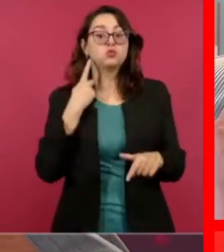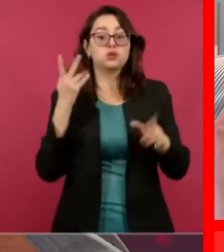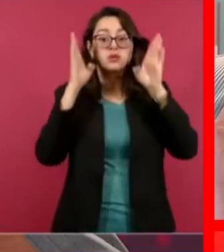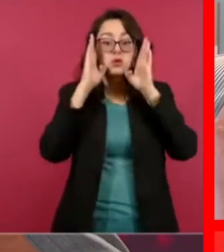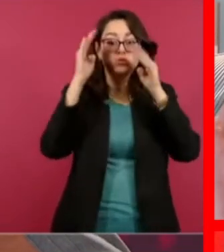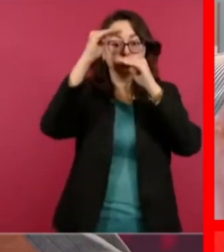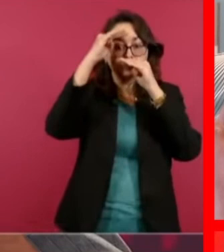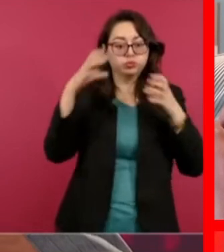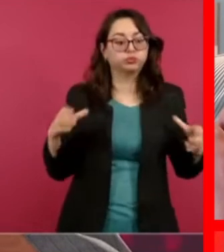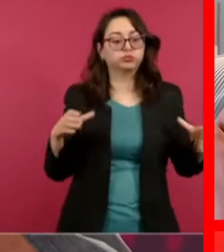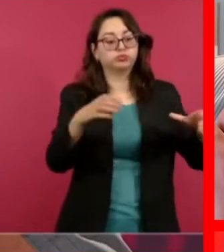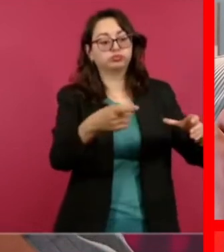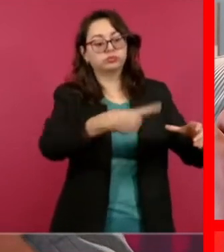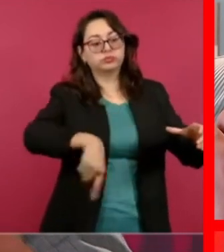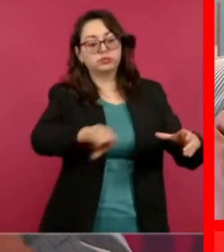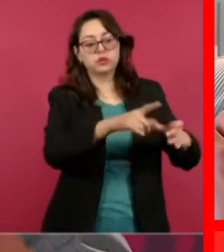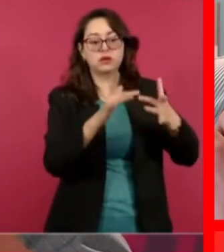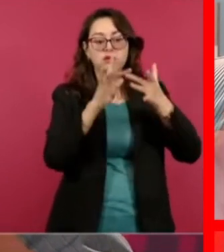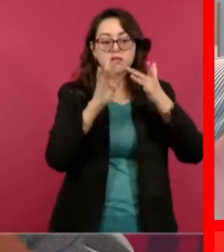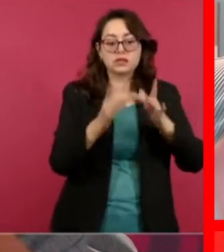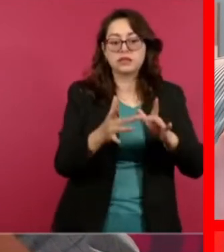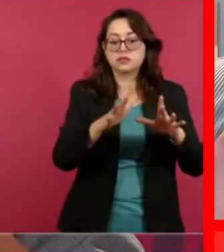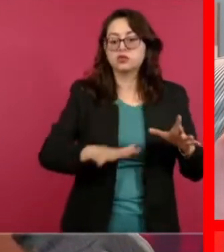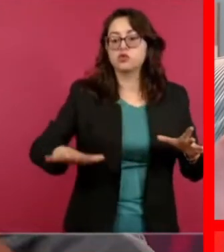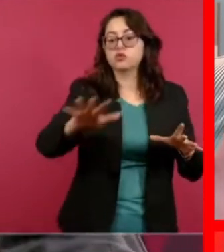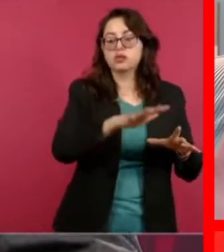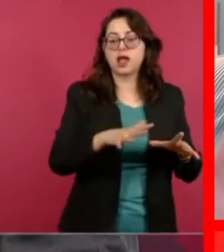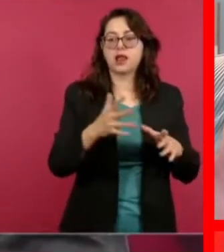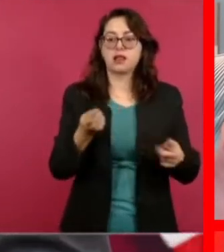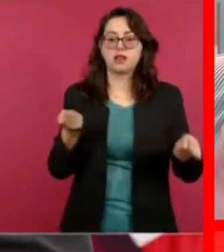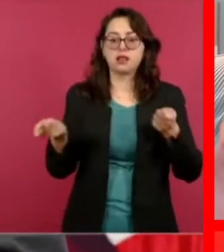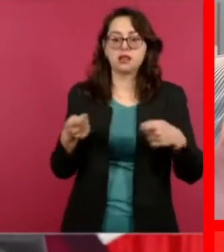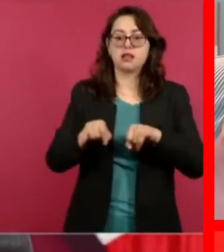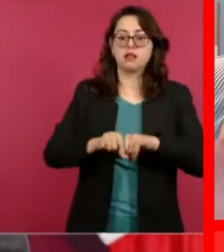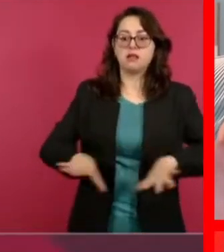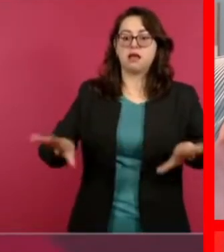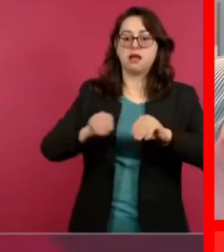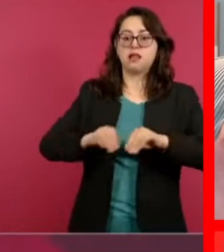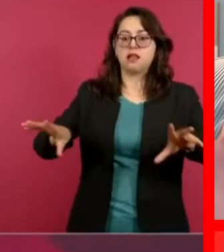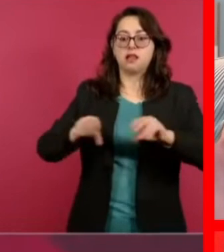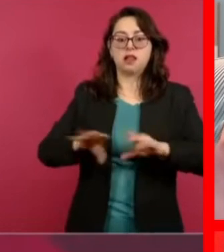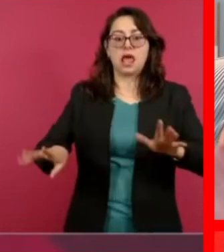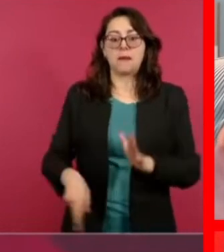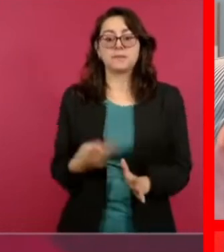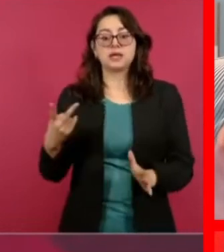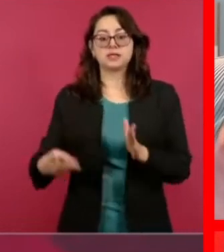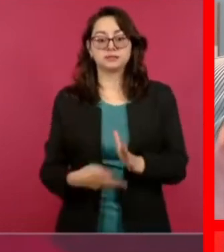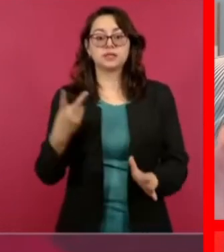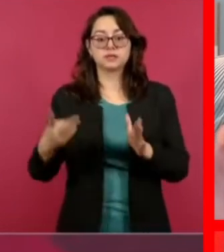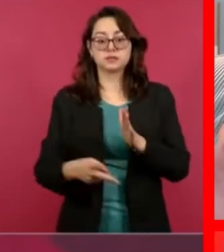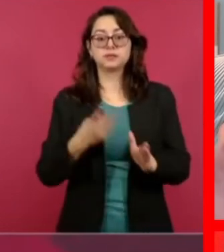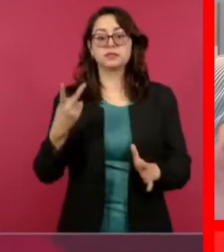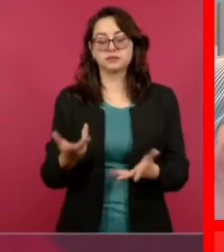y reproducen estos mensajes y